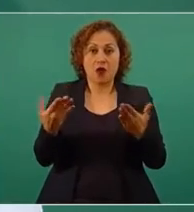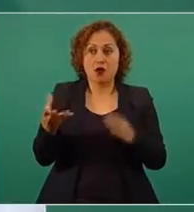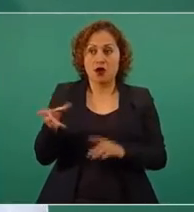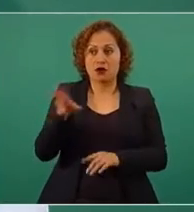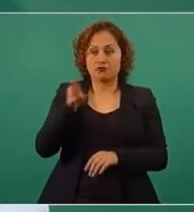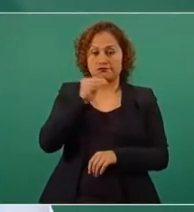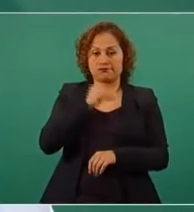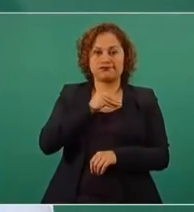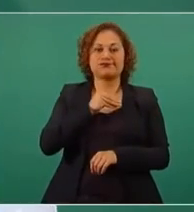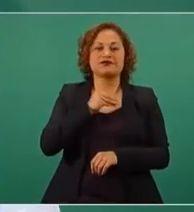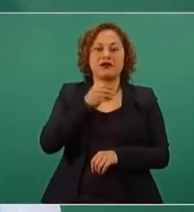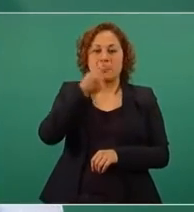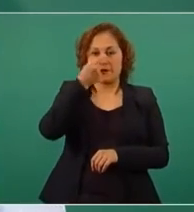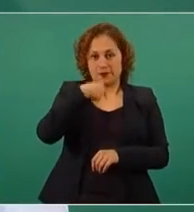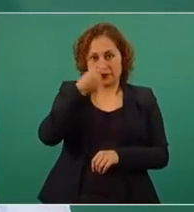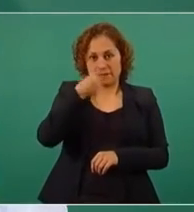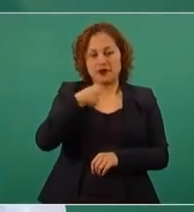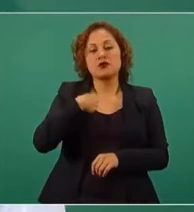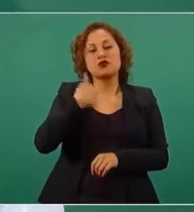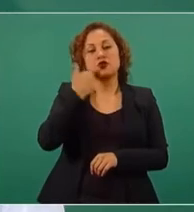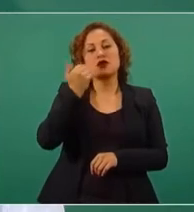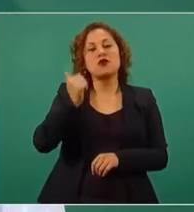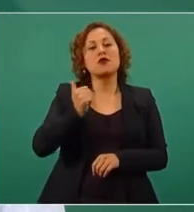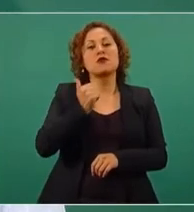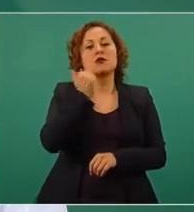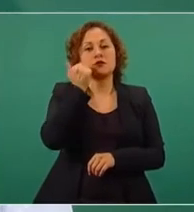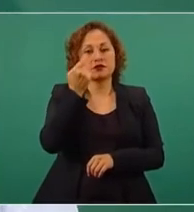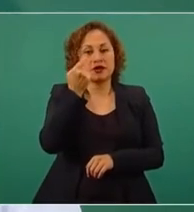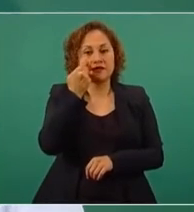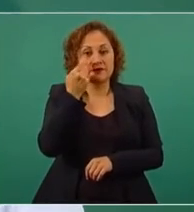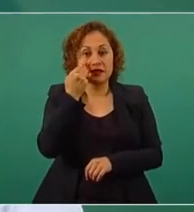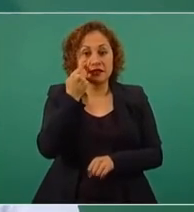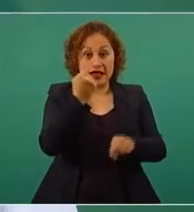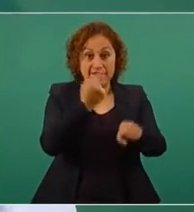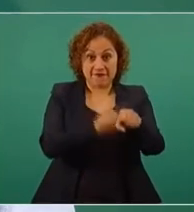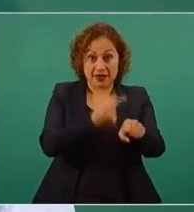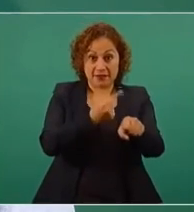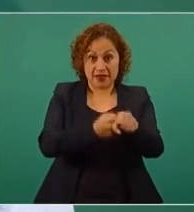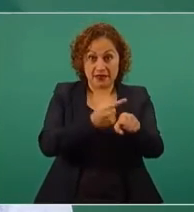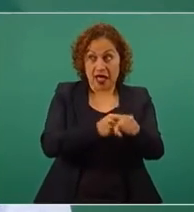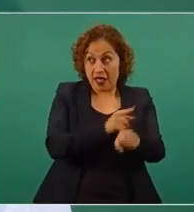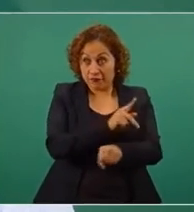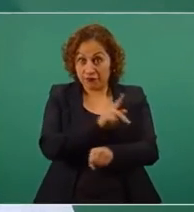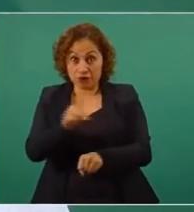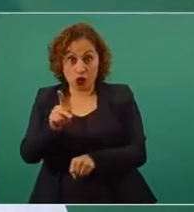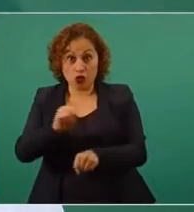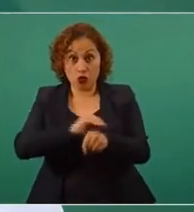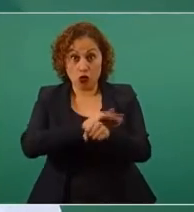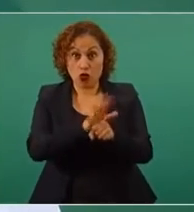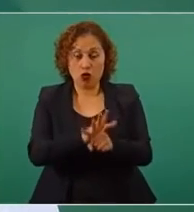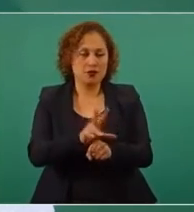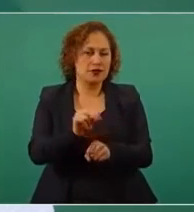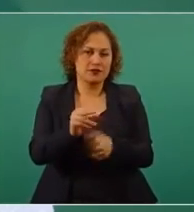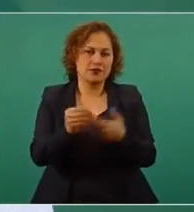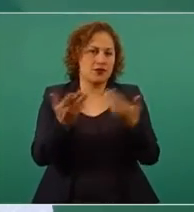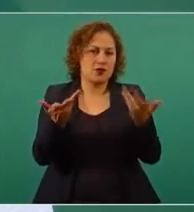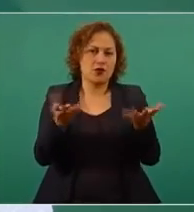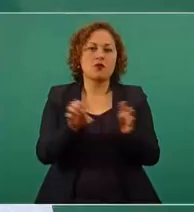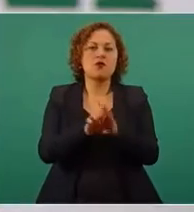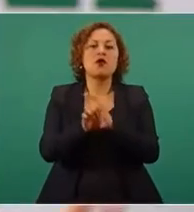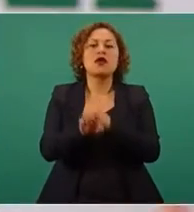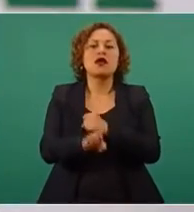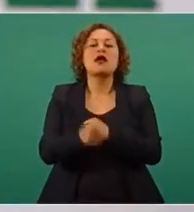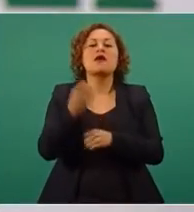aprovechamos para hacer un mensaje de promoción de la salud. No todo es COVID, también hay otras enfermedades respiratorias. El catarro común es una infección